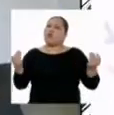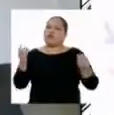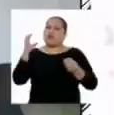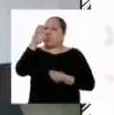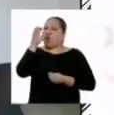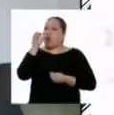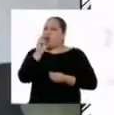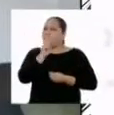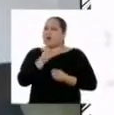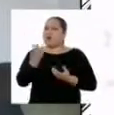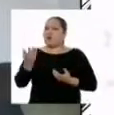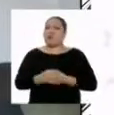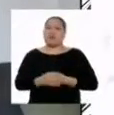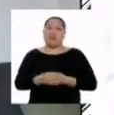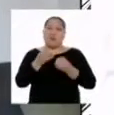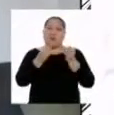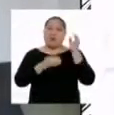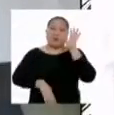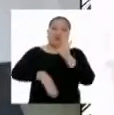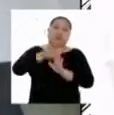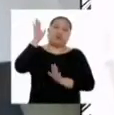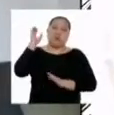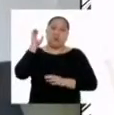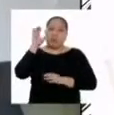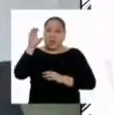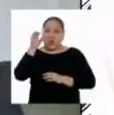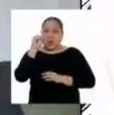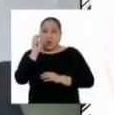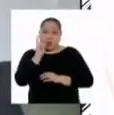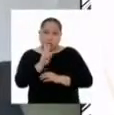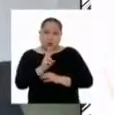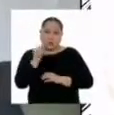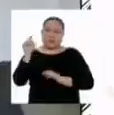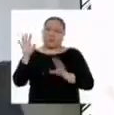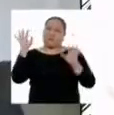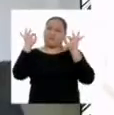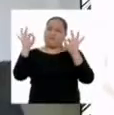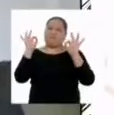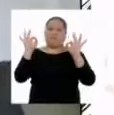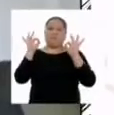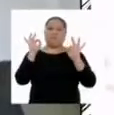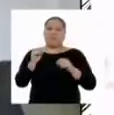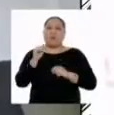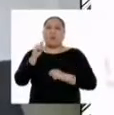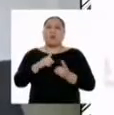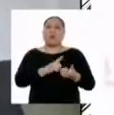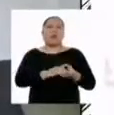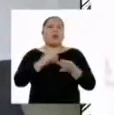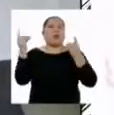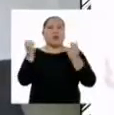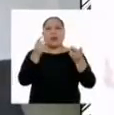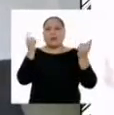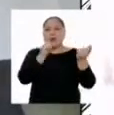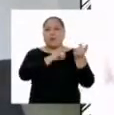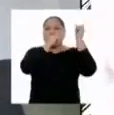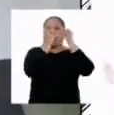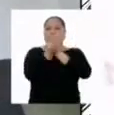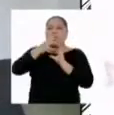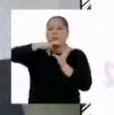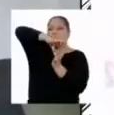Sabemos que el exceso de dióxido de carbono en la atmósfera es perjudicial porque acelera el cambio climático.